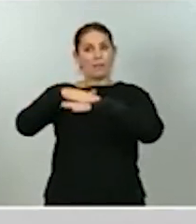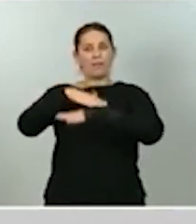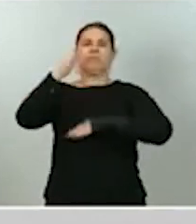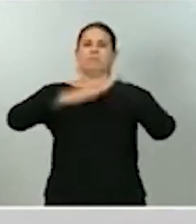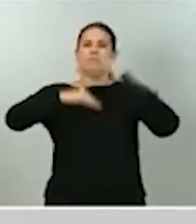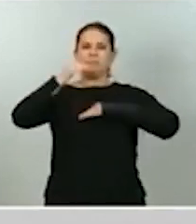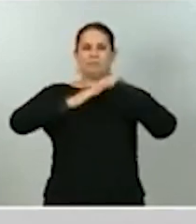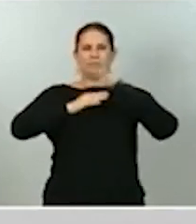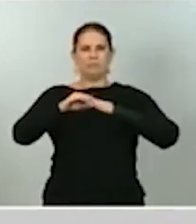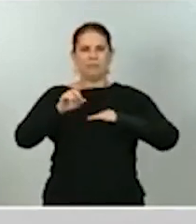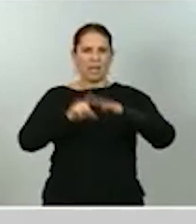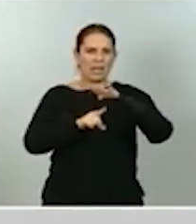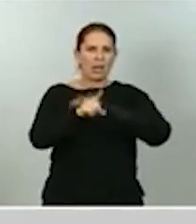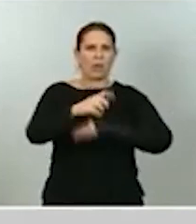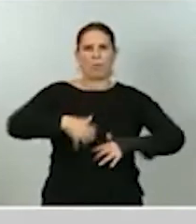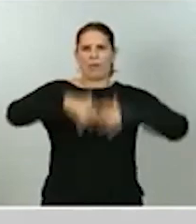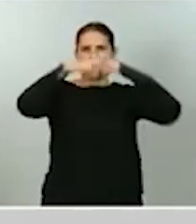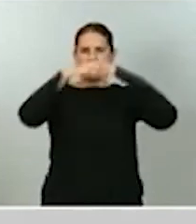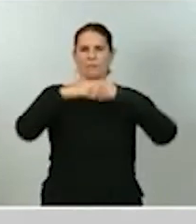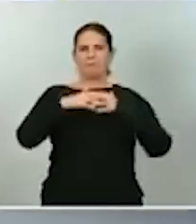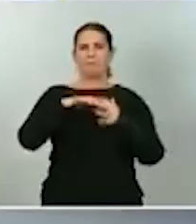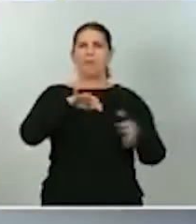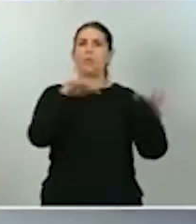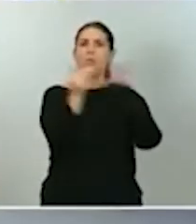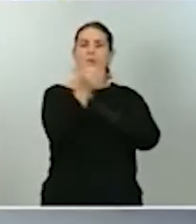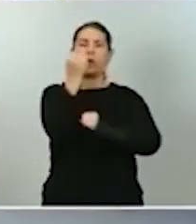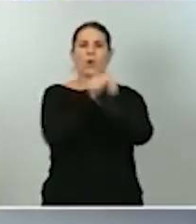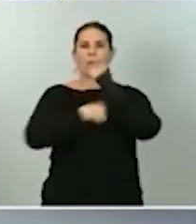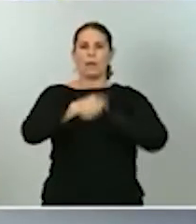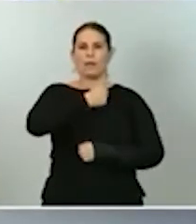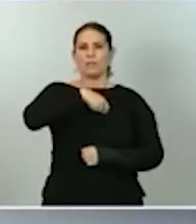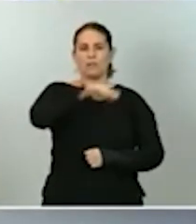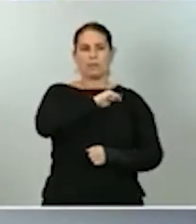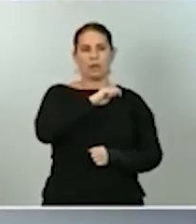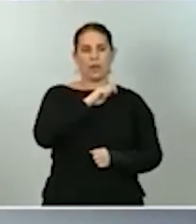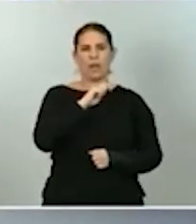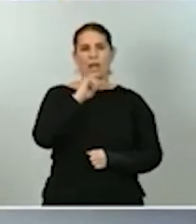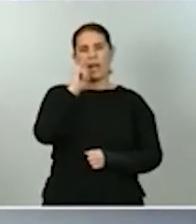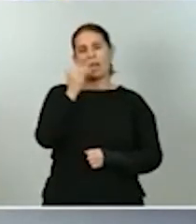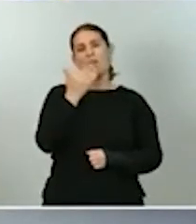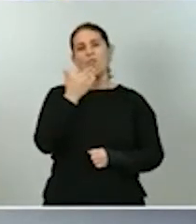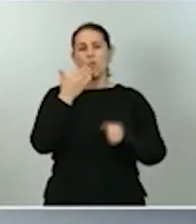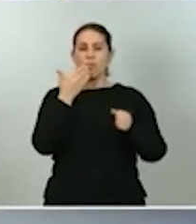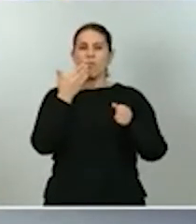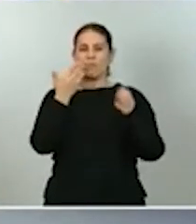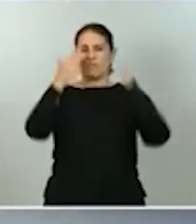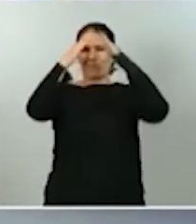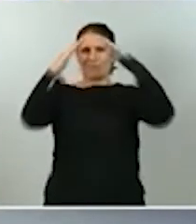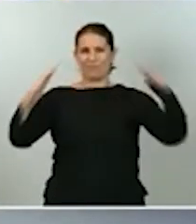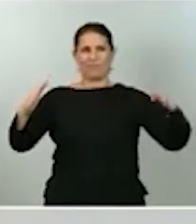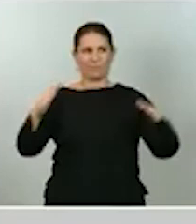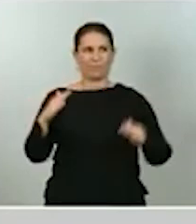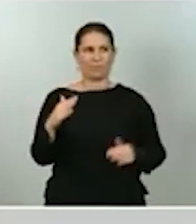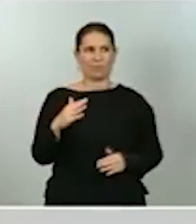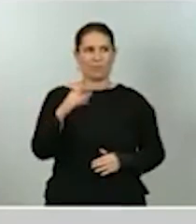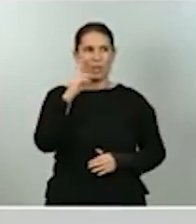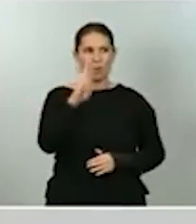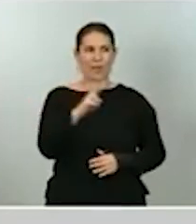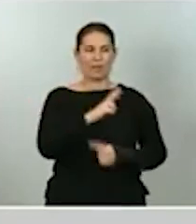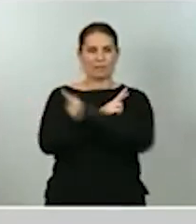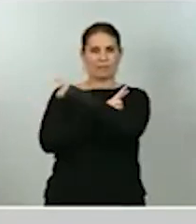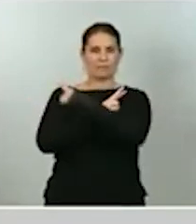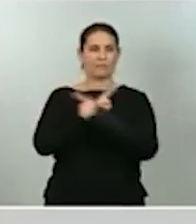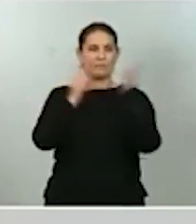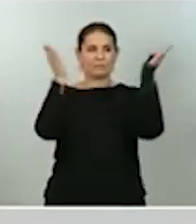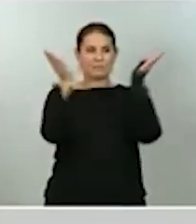evolución de la economía española sigue dibujando un escenario de V asimétrica. El gráfico que tienen delante refleja ese escenario